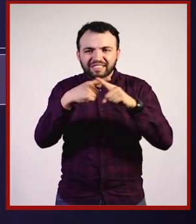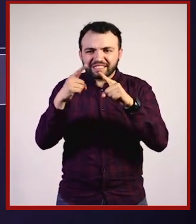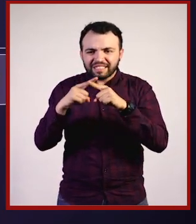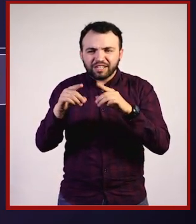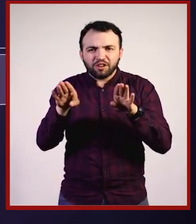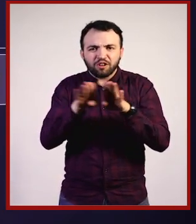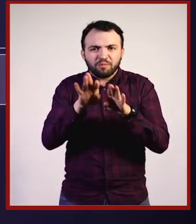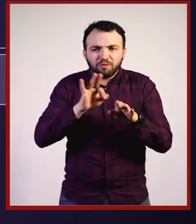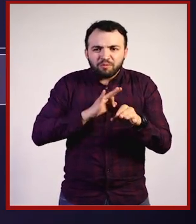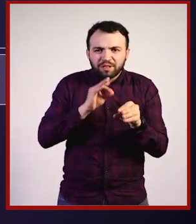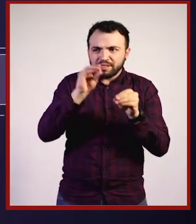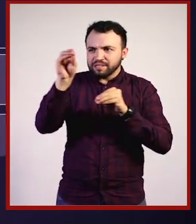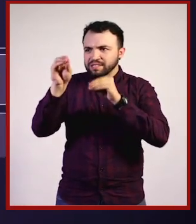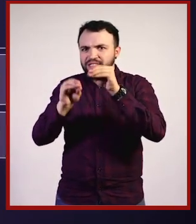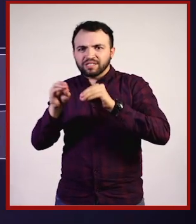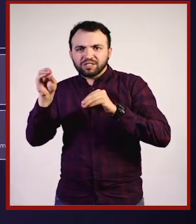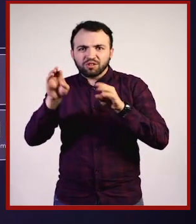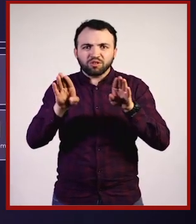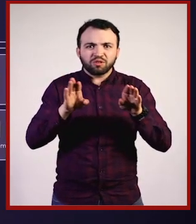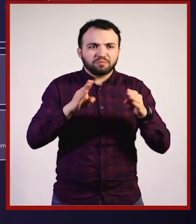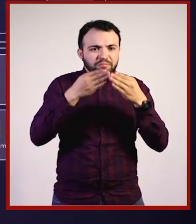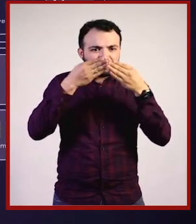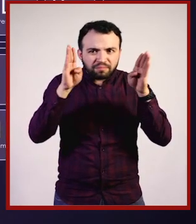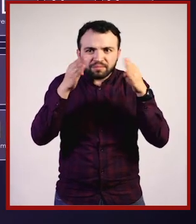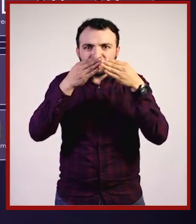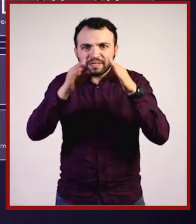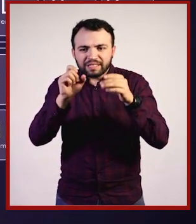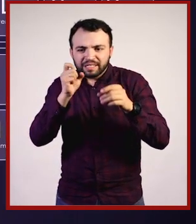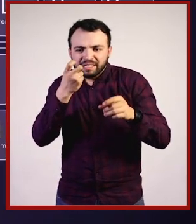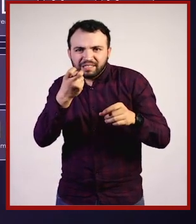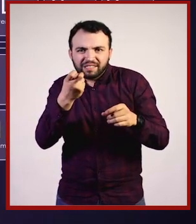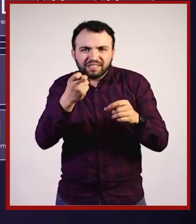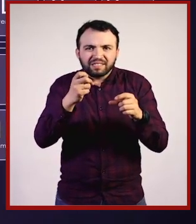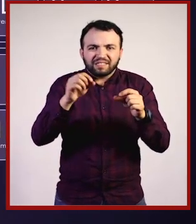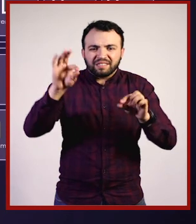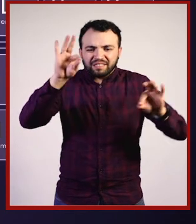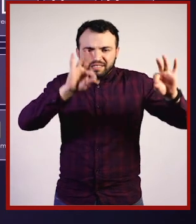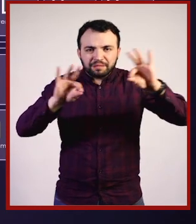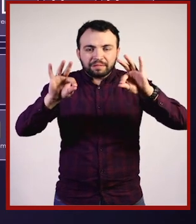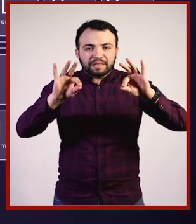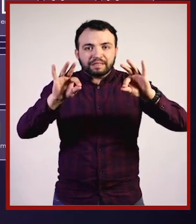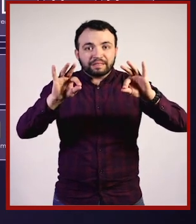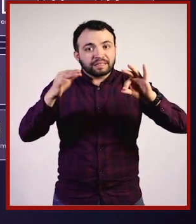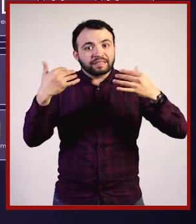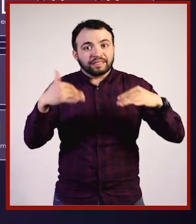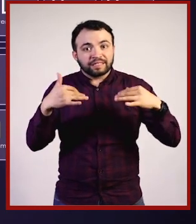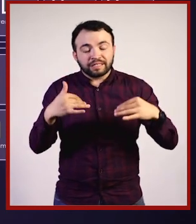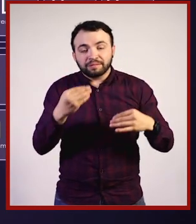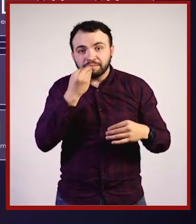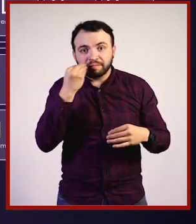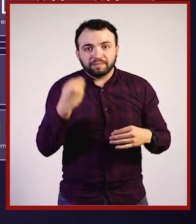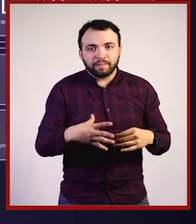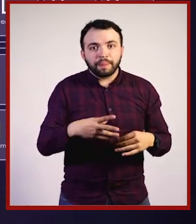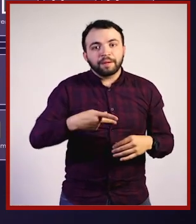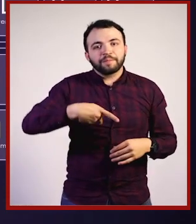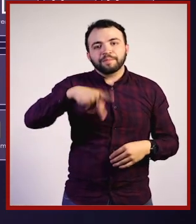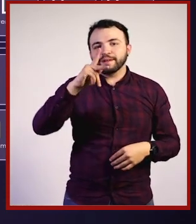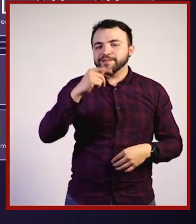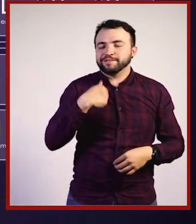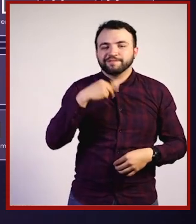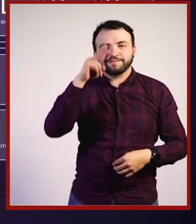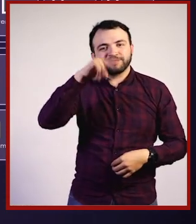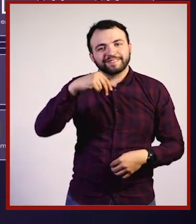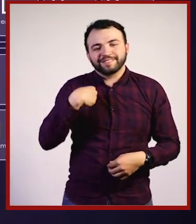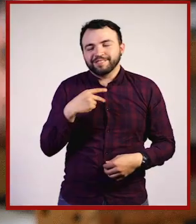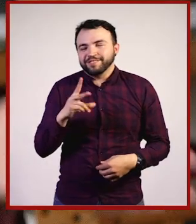cómo podemos nosotros descubrir el mundo a partir de todas las sustancias que lo integran. Yo creo que la química es fabulosa, pero yo no tuve la capacidad